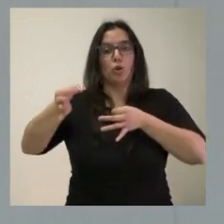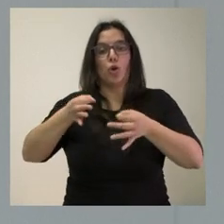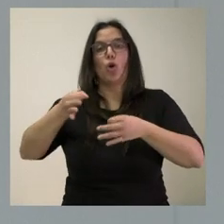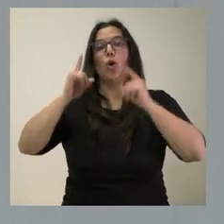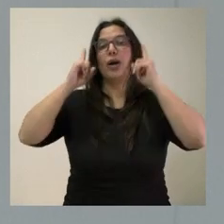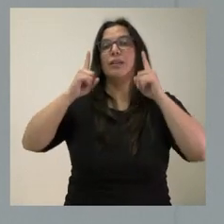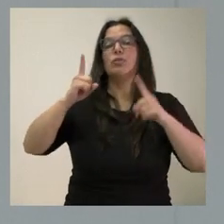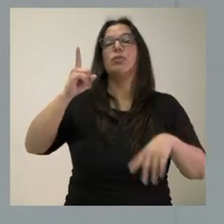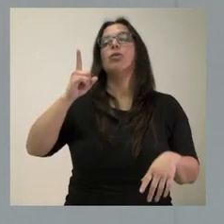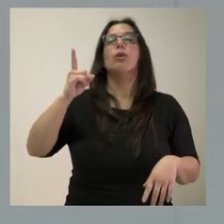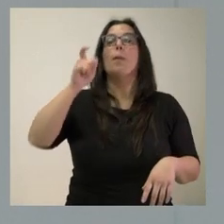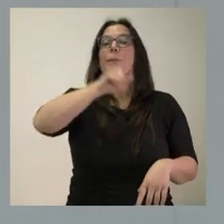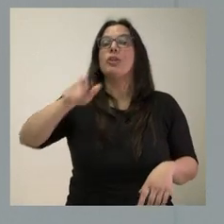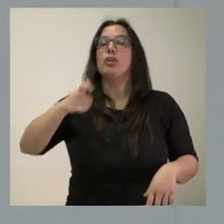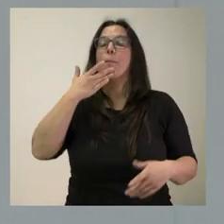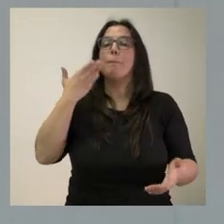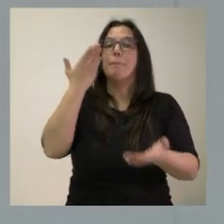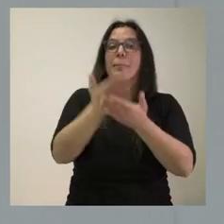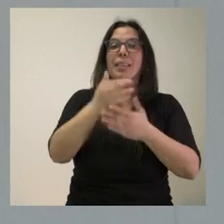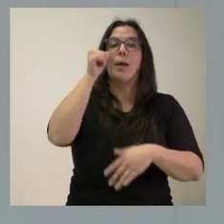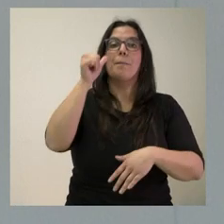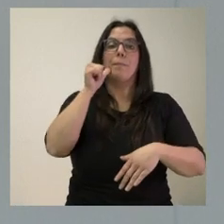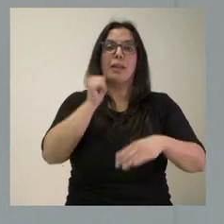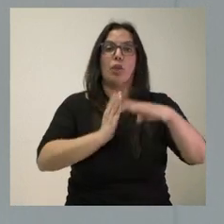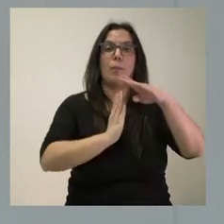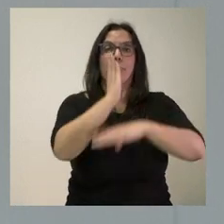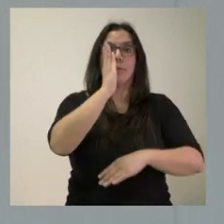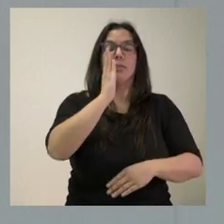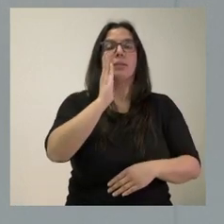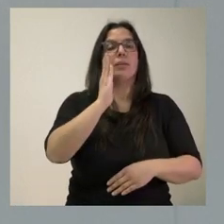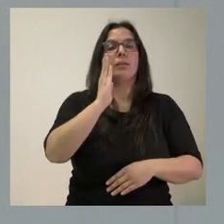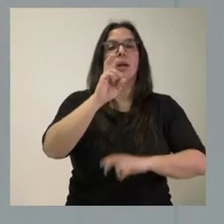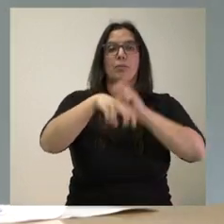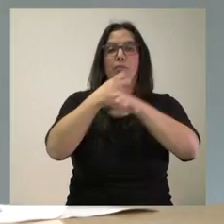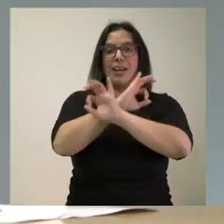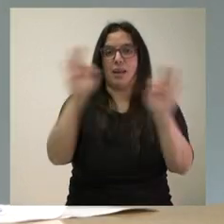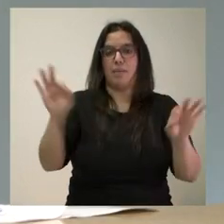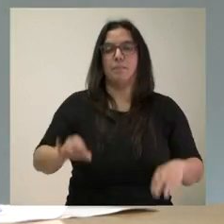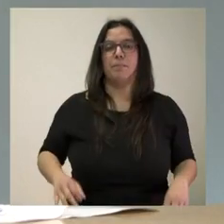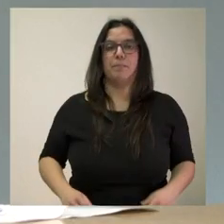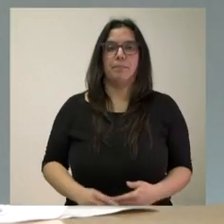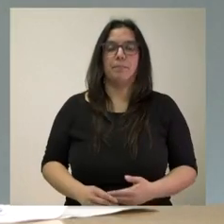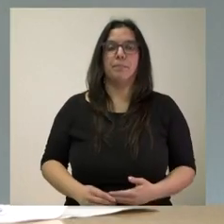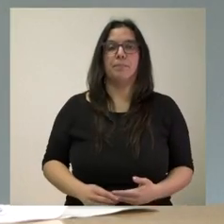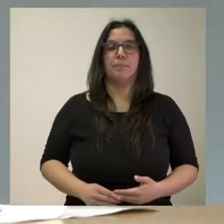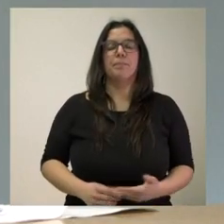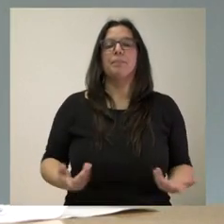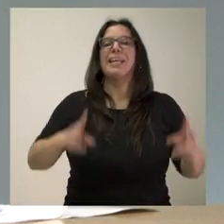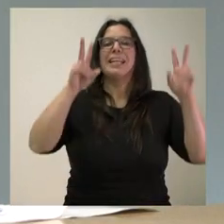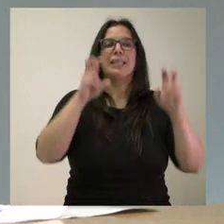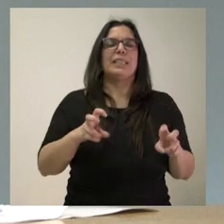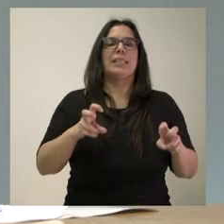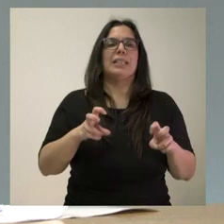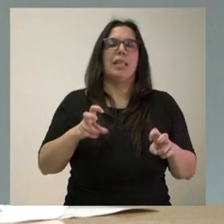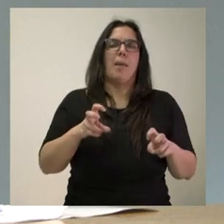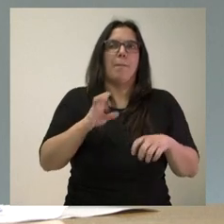casos de personas que solicitan la interrupción voluntaria del embarazo. Pero, portavoz, en términos de utilidad, o que hablamos